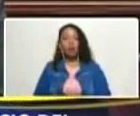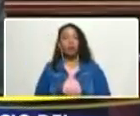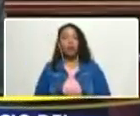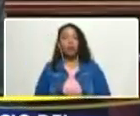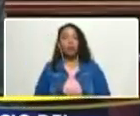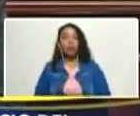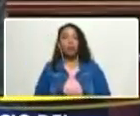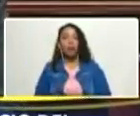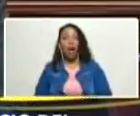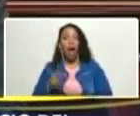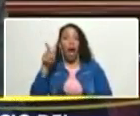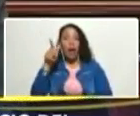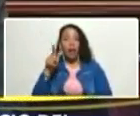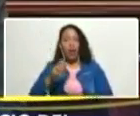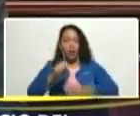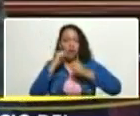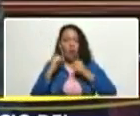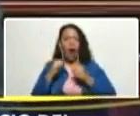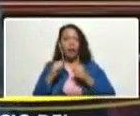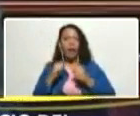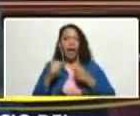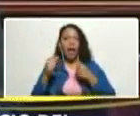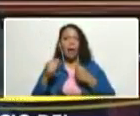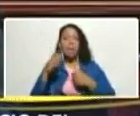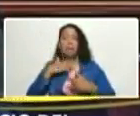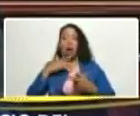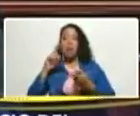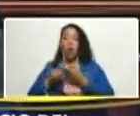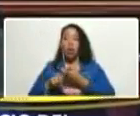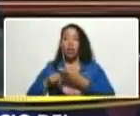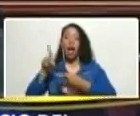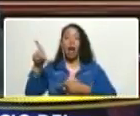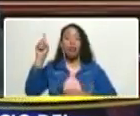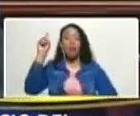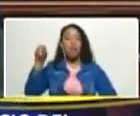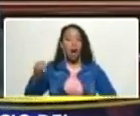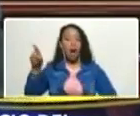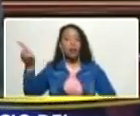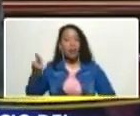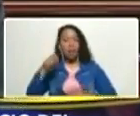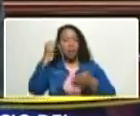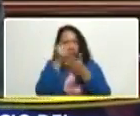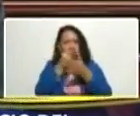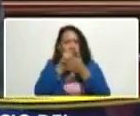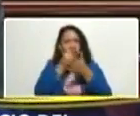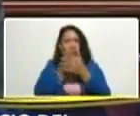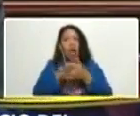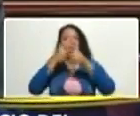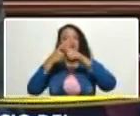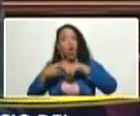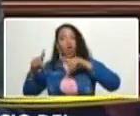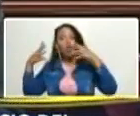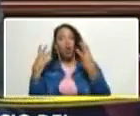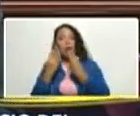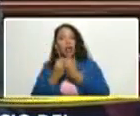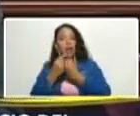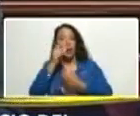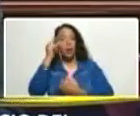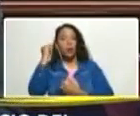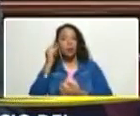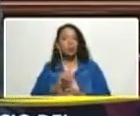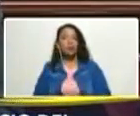allí guerrero ahí estaba Silita guerrera combatiente y otros compañeros y compañeras